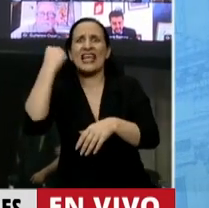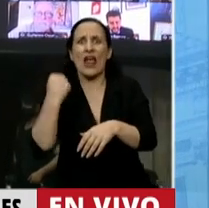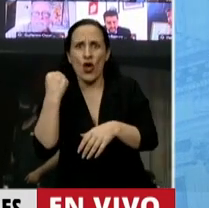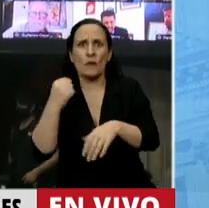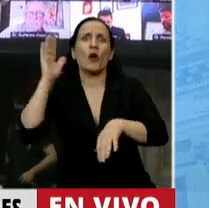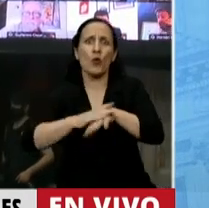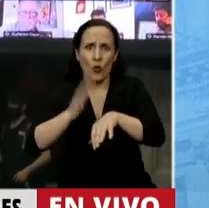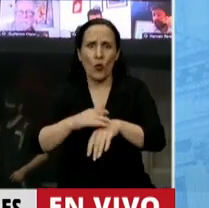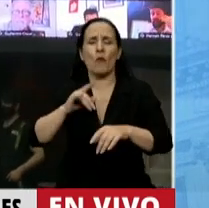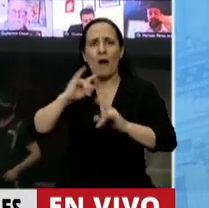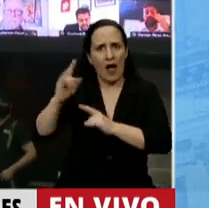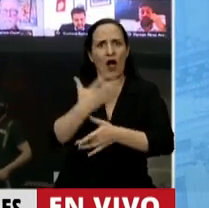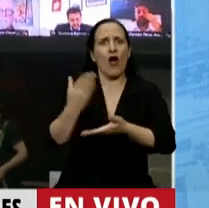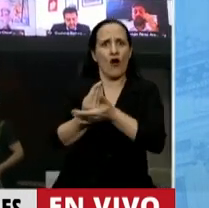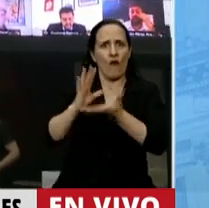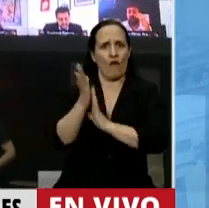gobiernos.